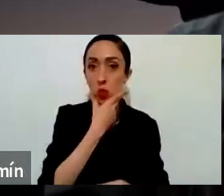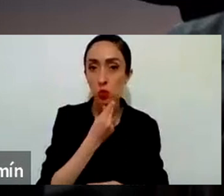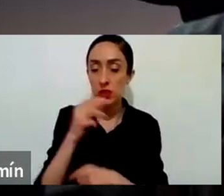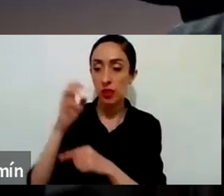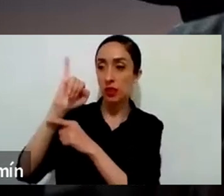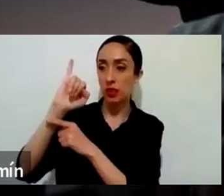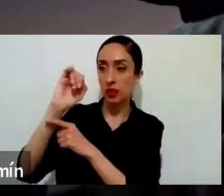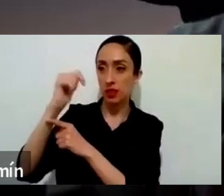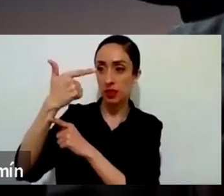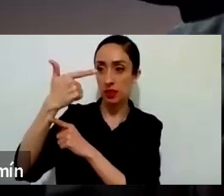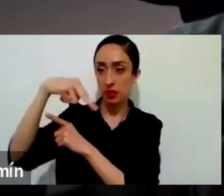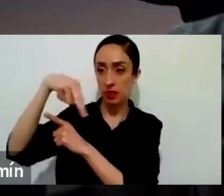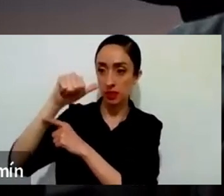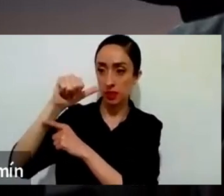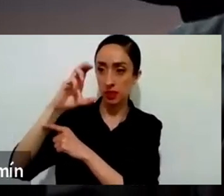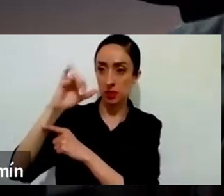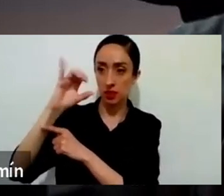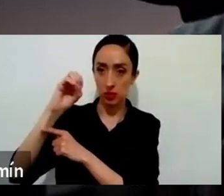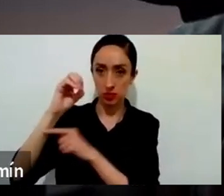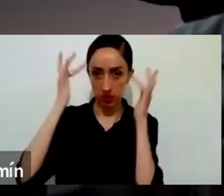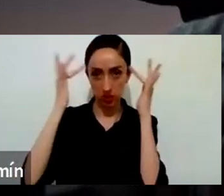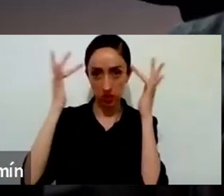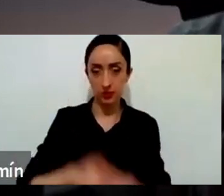como una manera de orar.